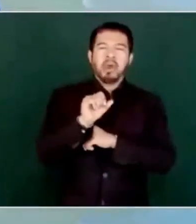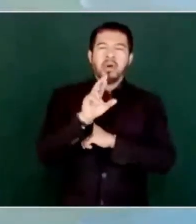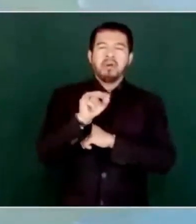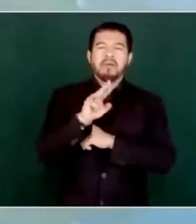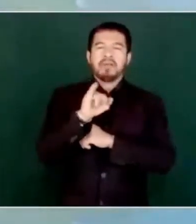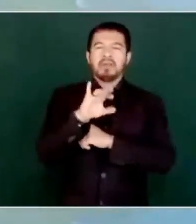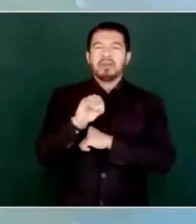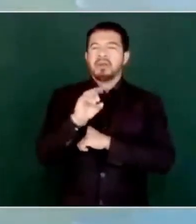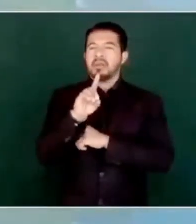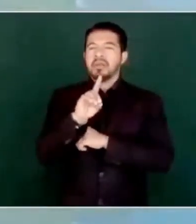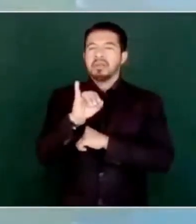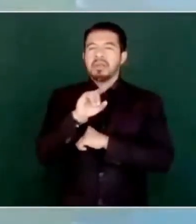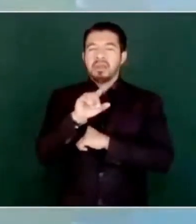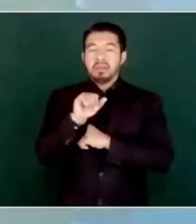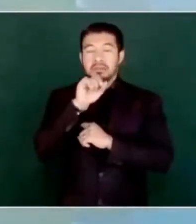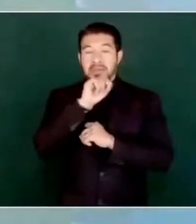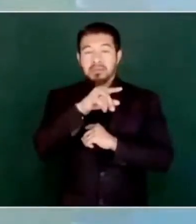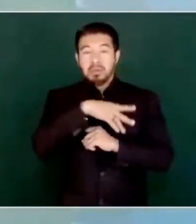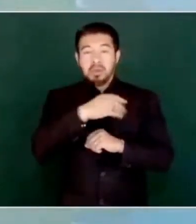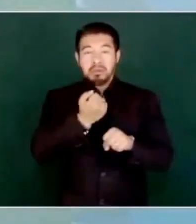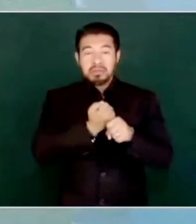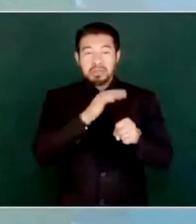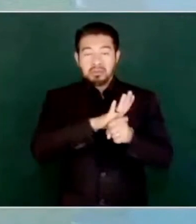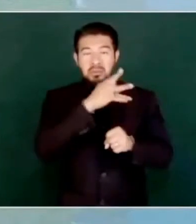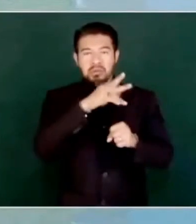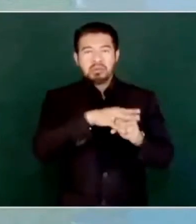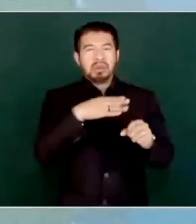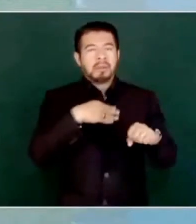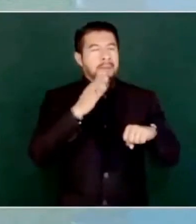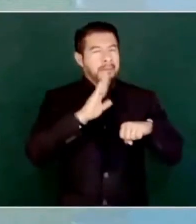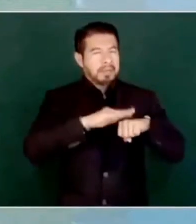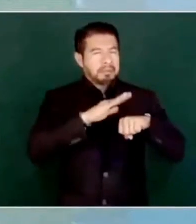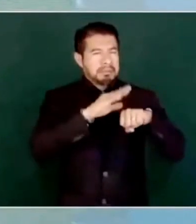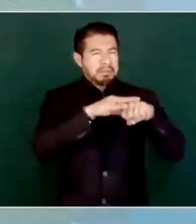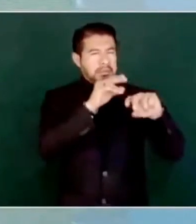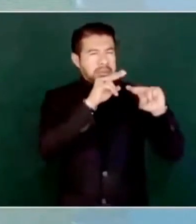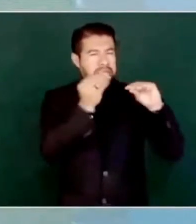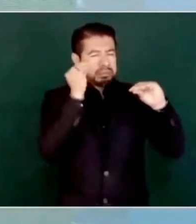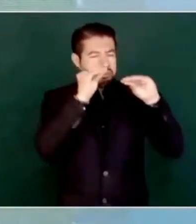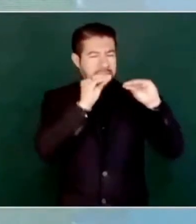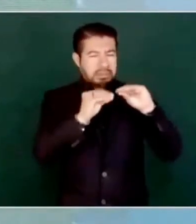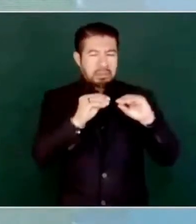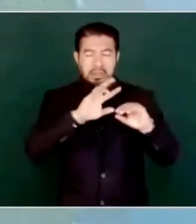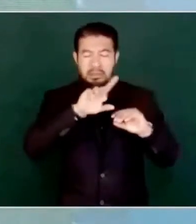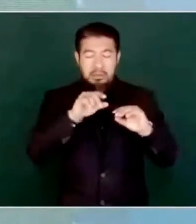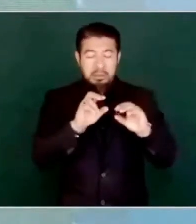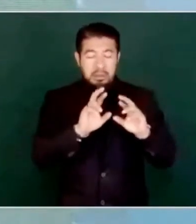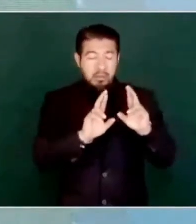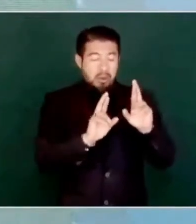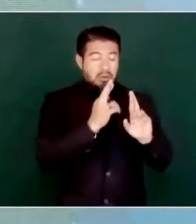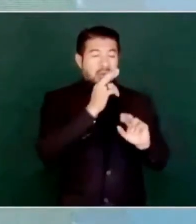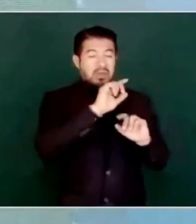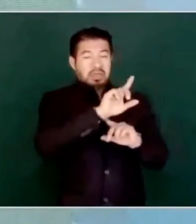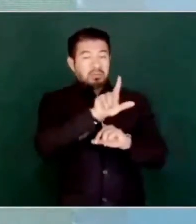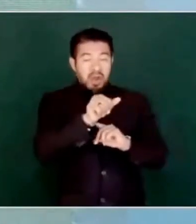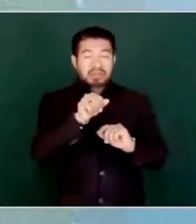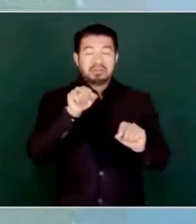y después de la Revolución lo mismo, el sureste